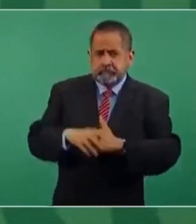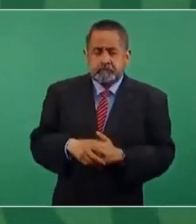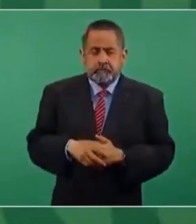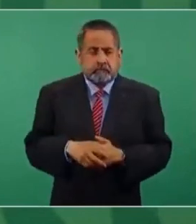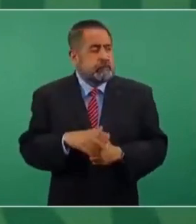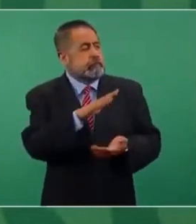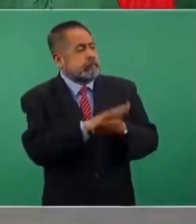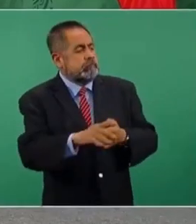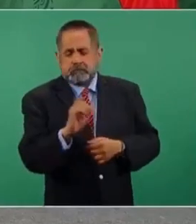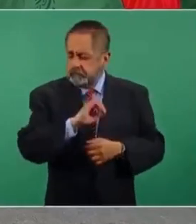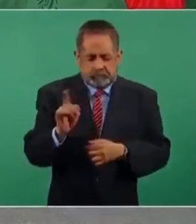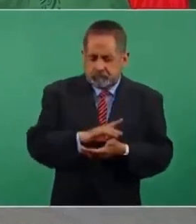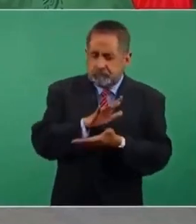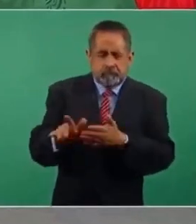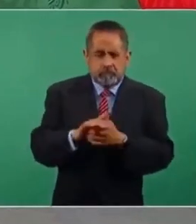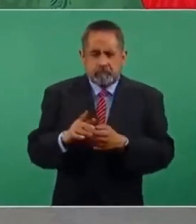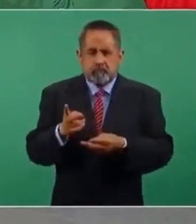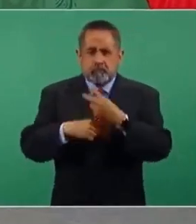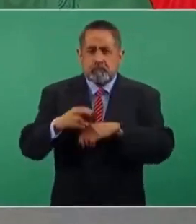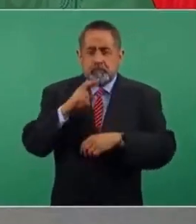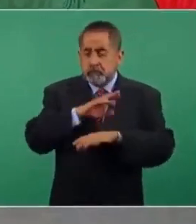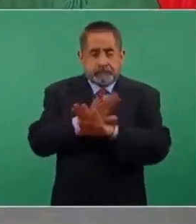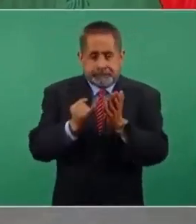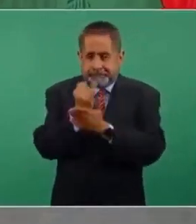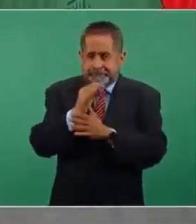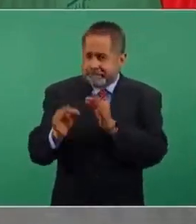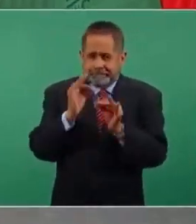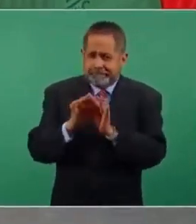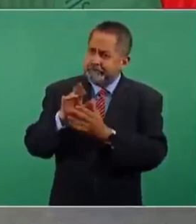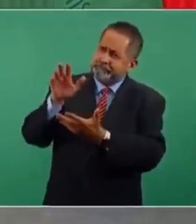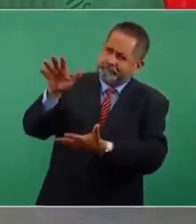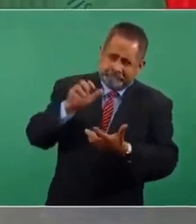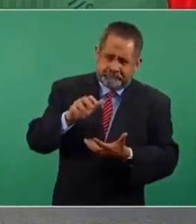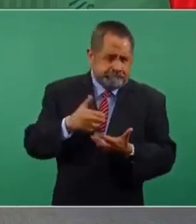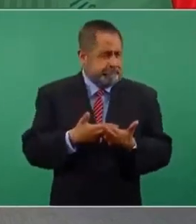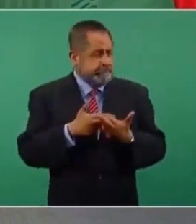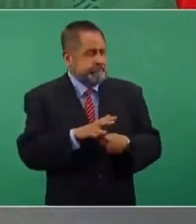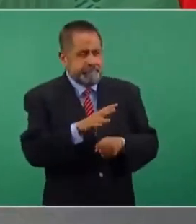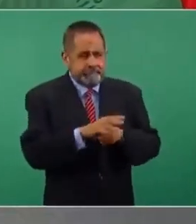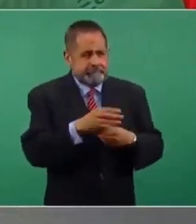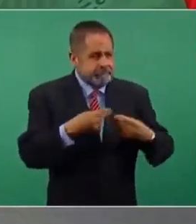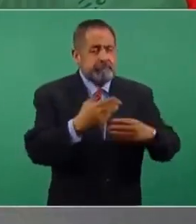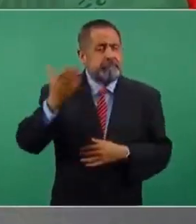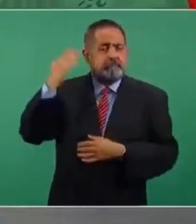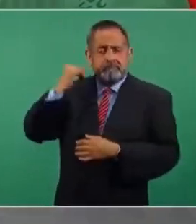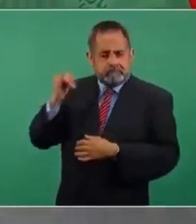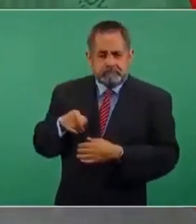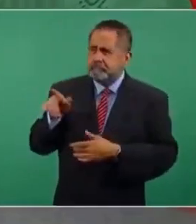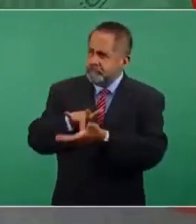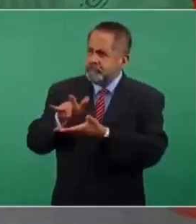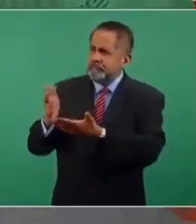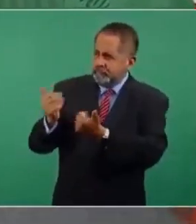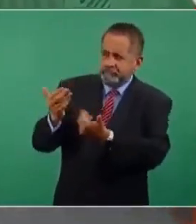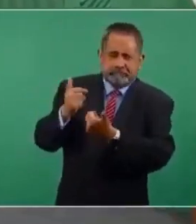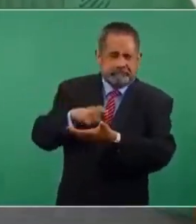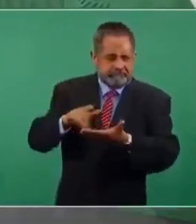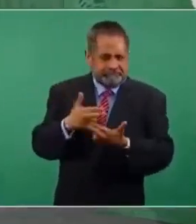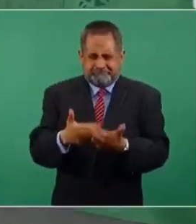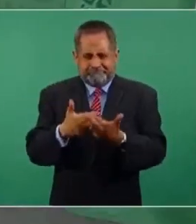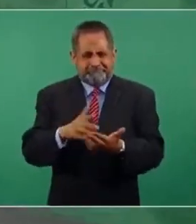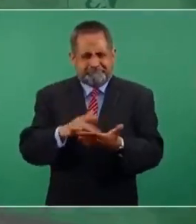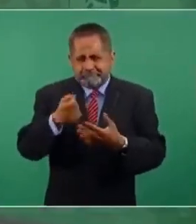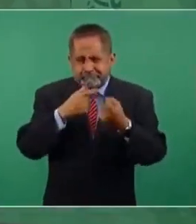no van a haber. Al contrario, se va a resolver en definitiva el problema del abasto de medicamentos, como nunca va a medicamentos